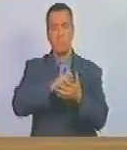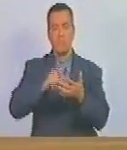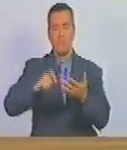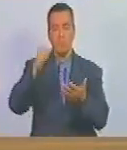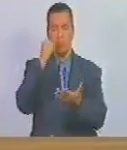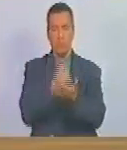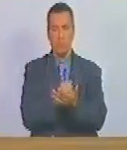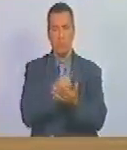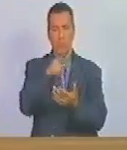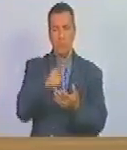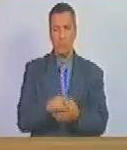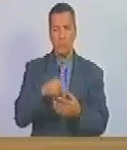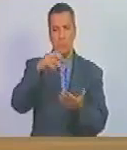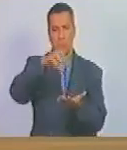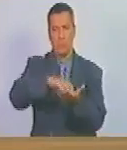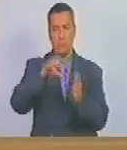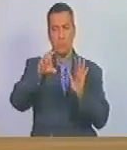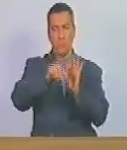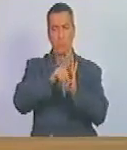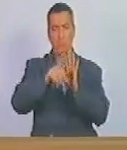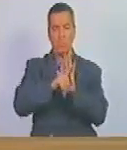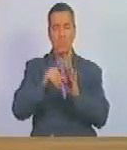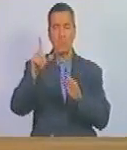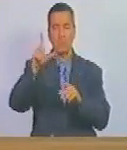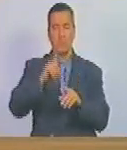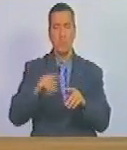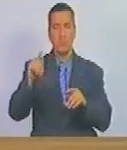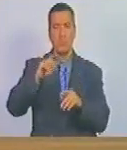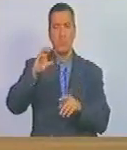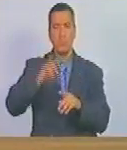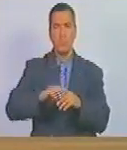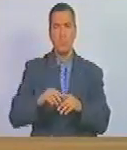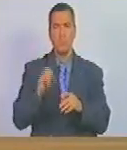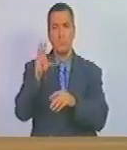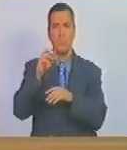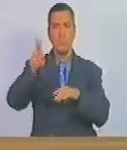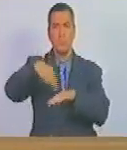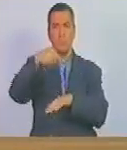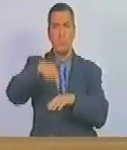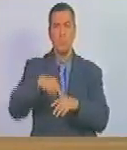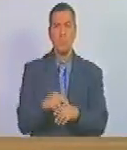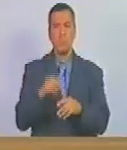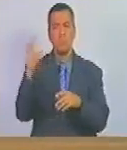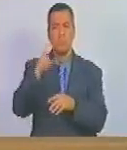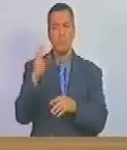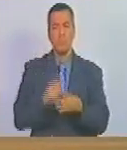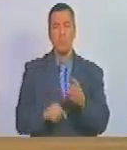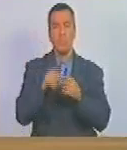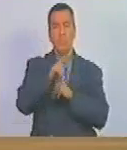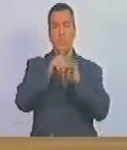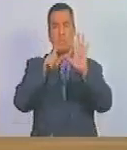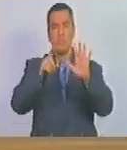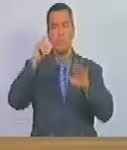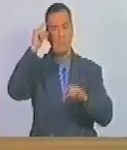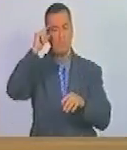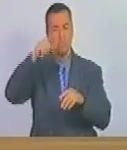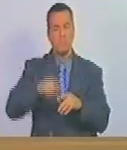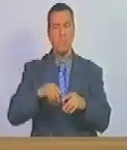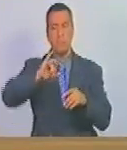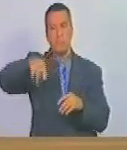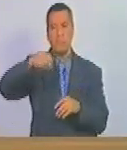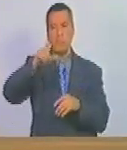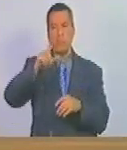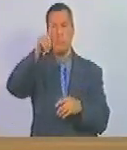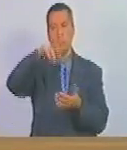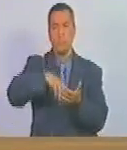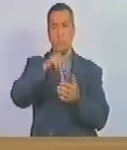firmado y sellado en el palacio federal legislativo sede de la asamblea nacional en Caracas a los 26 días del mes